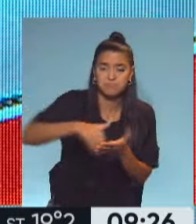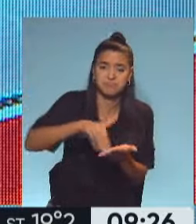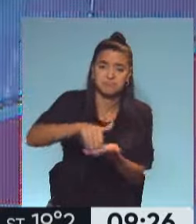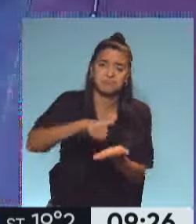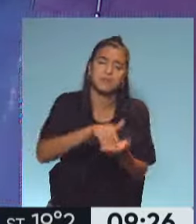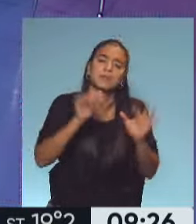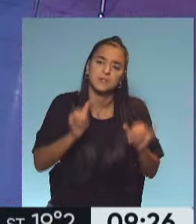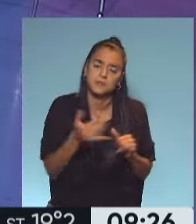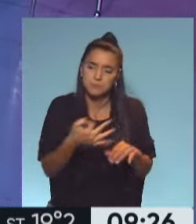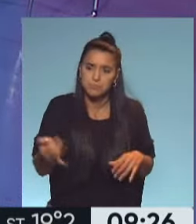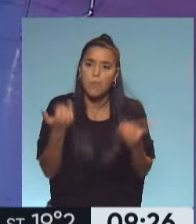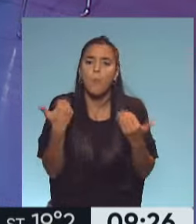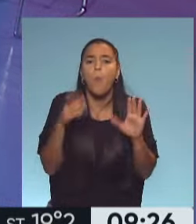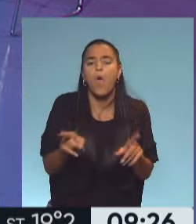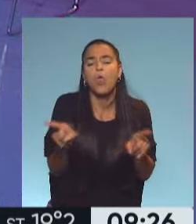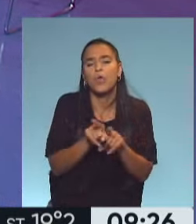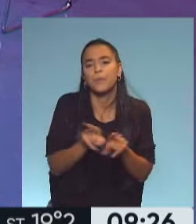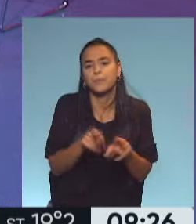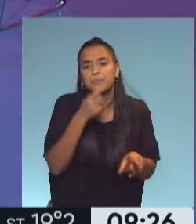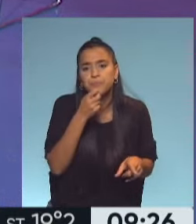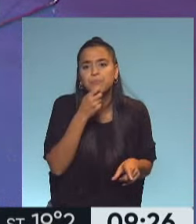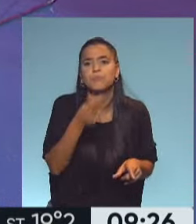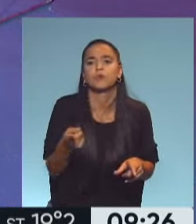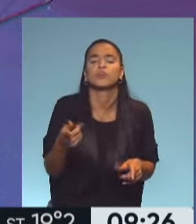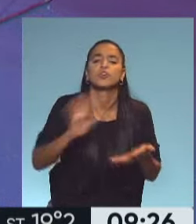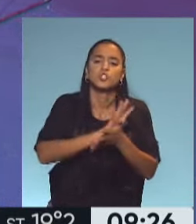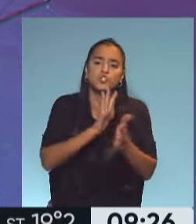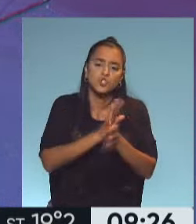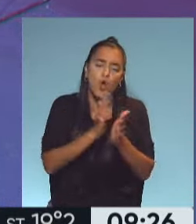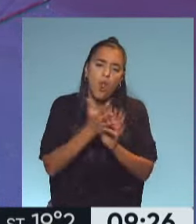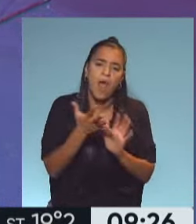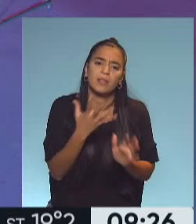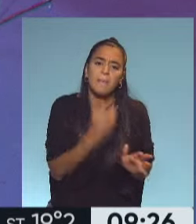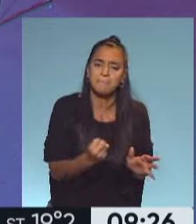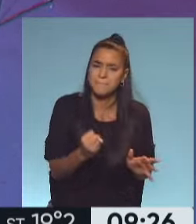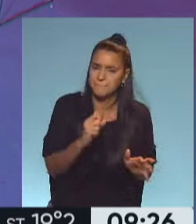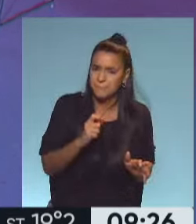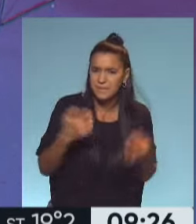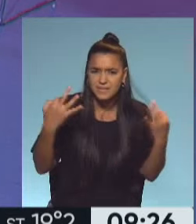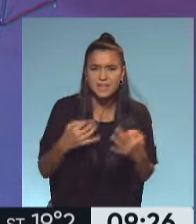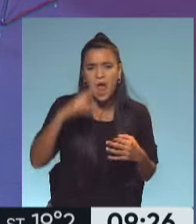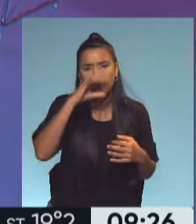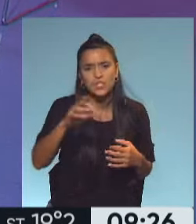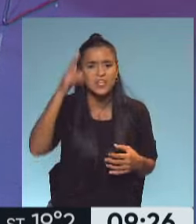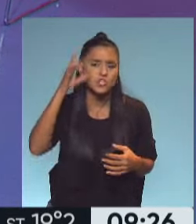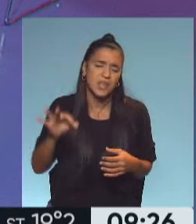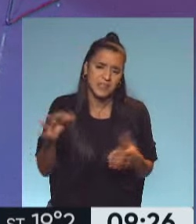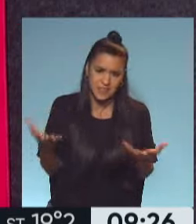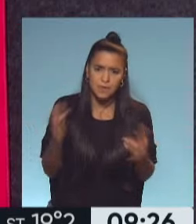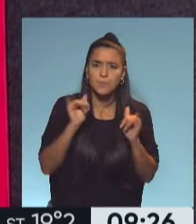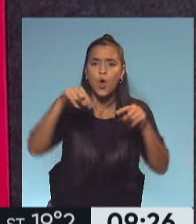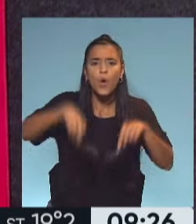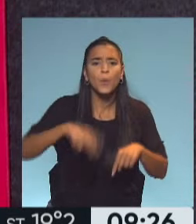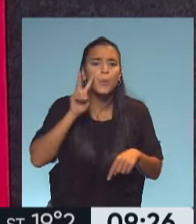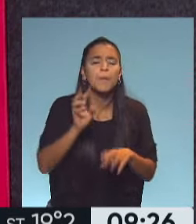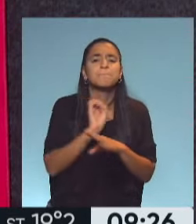Exactamente. Y después si querés le podemos poner un poquito de... Claro, algún chocolate amargo que queda muy bien. rico, al 70, al 80, al que quieras. Nati, hoy